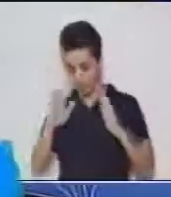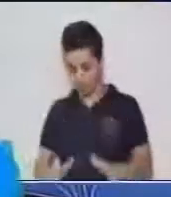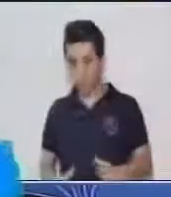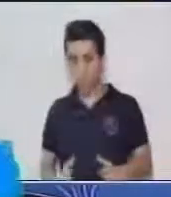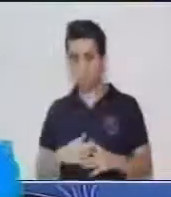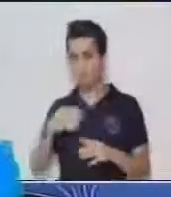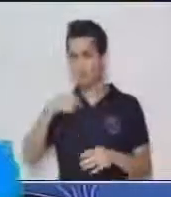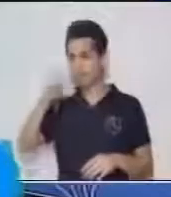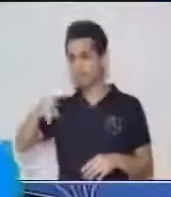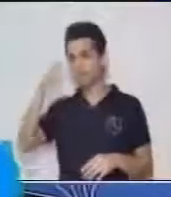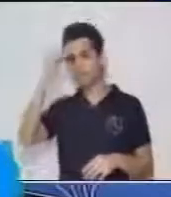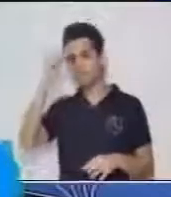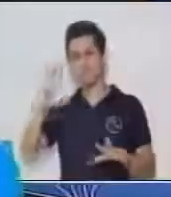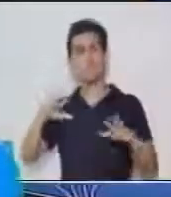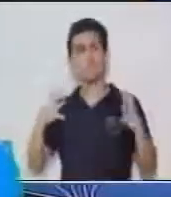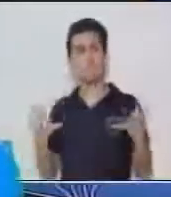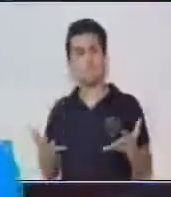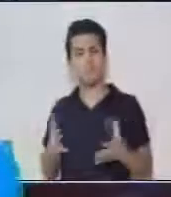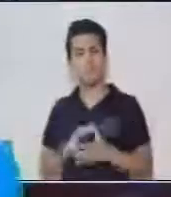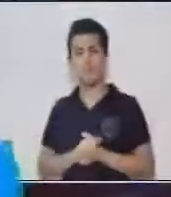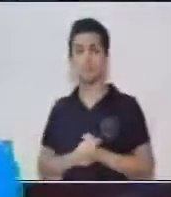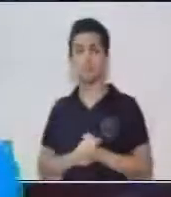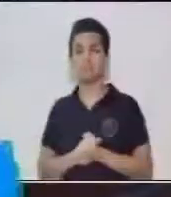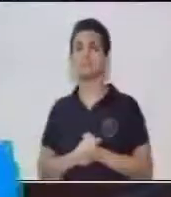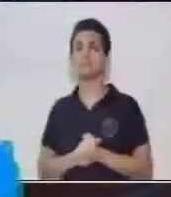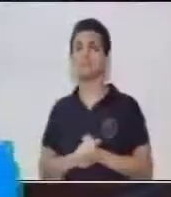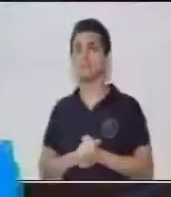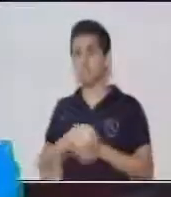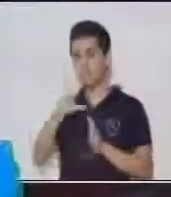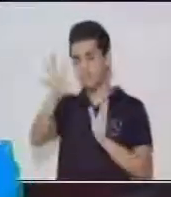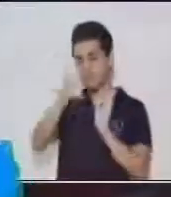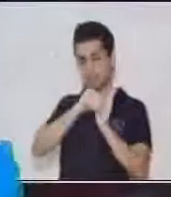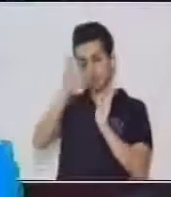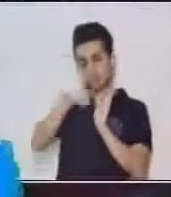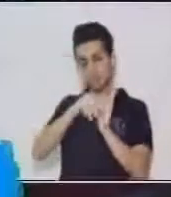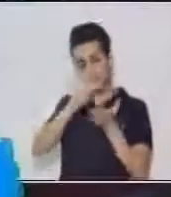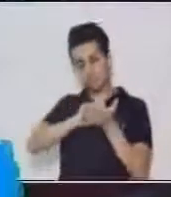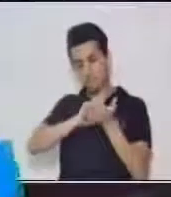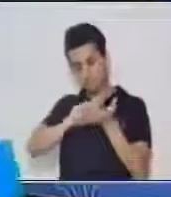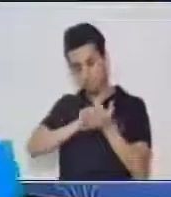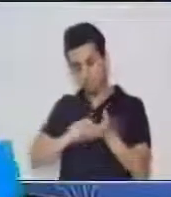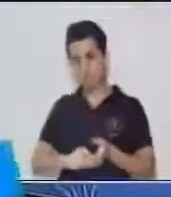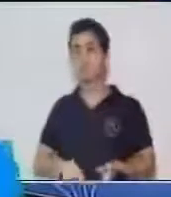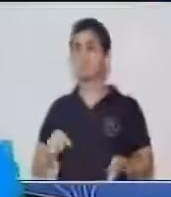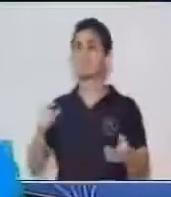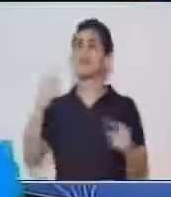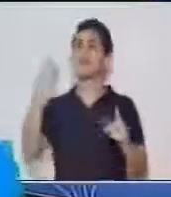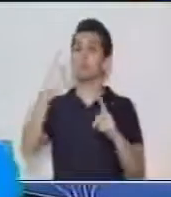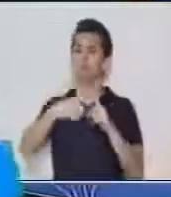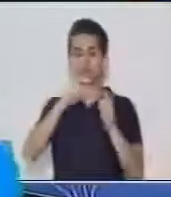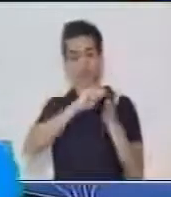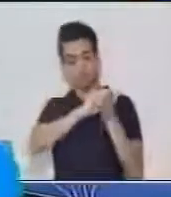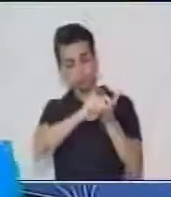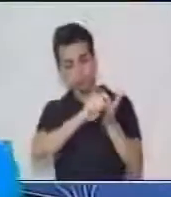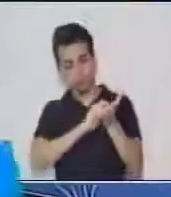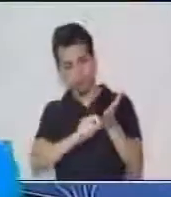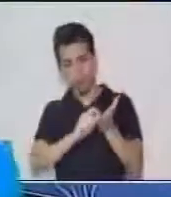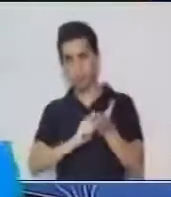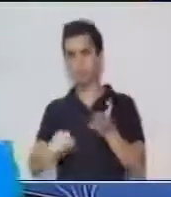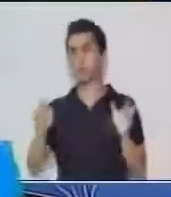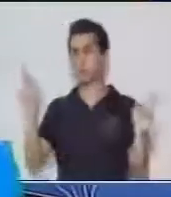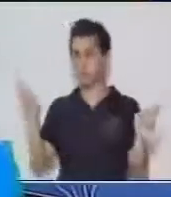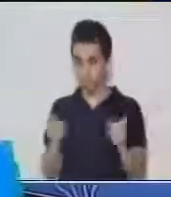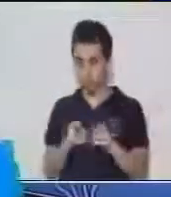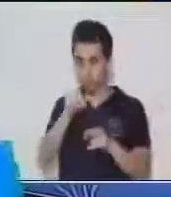¿Qué aprendiste en el programa Aprendo en Casa? La toma de notas, subrayado y resumen. Comparte con un adulto lo aprendido.